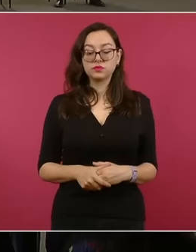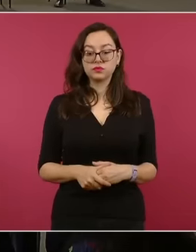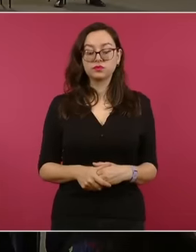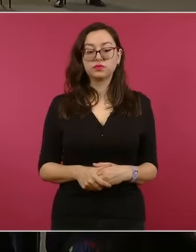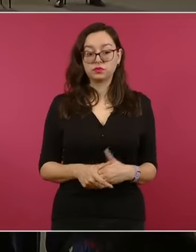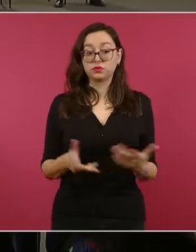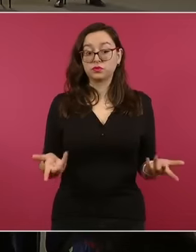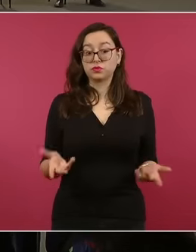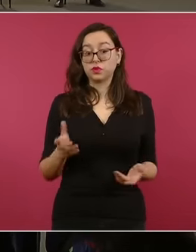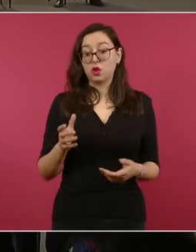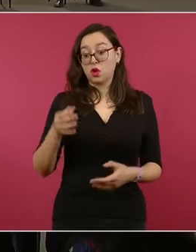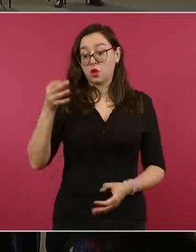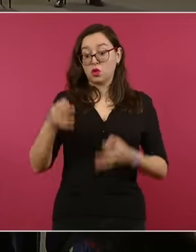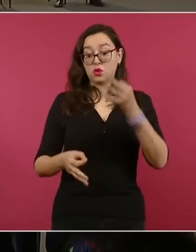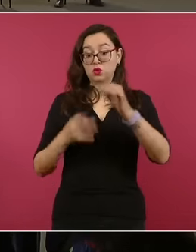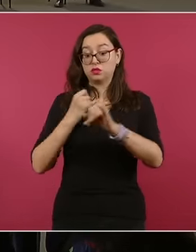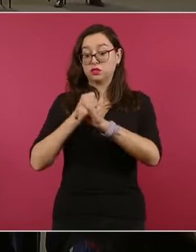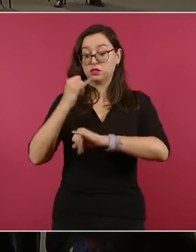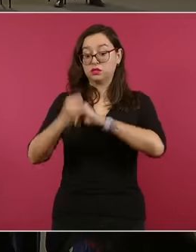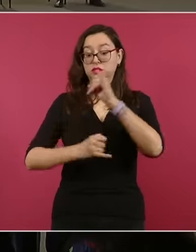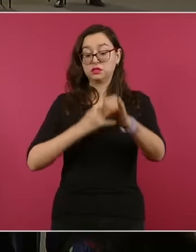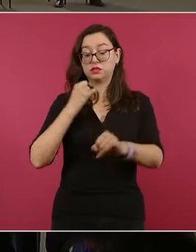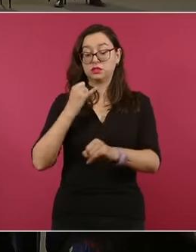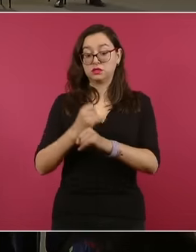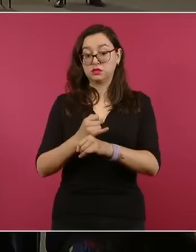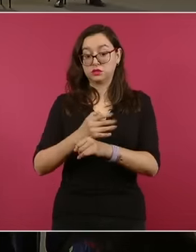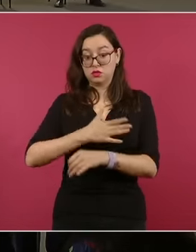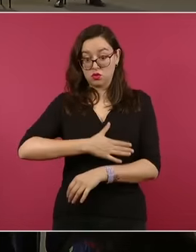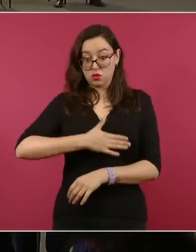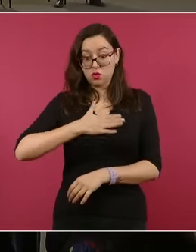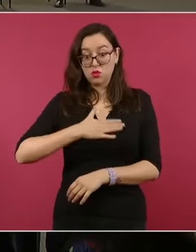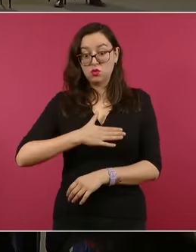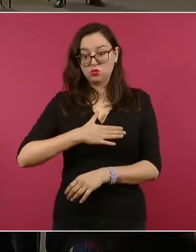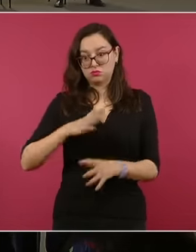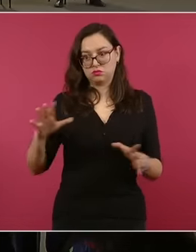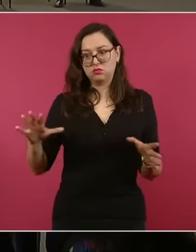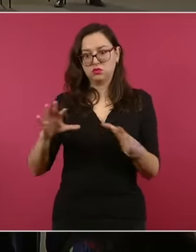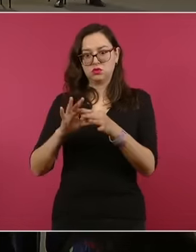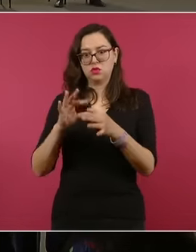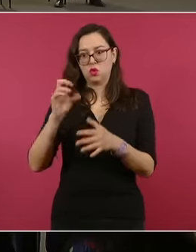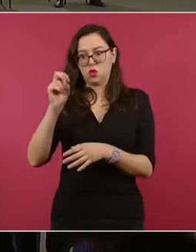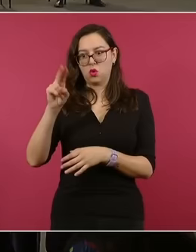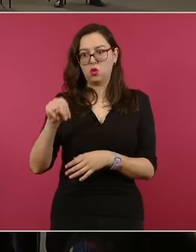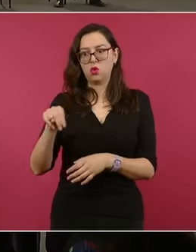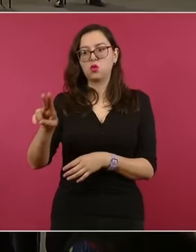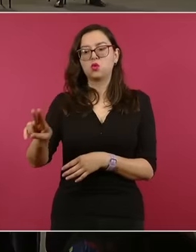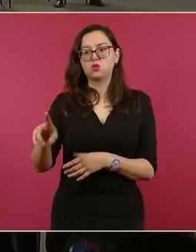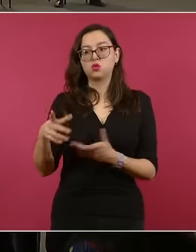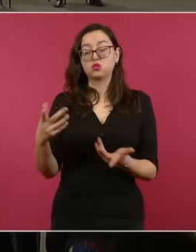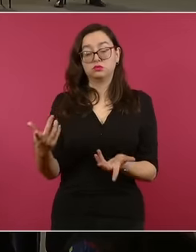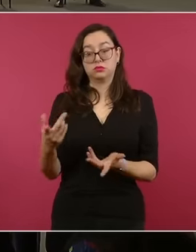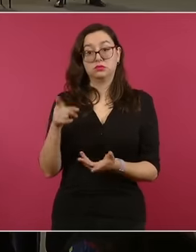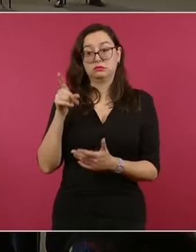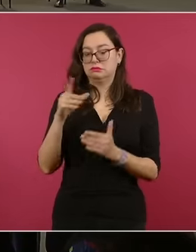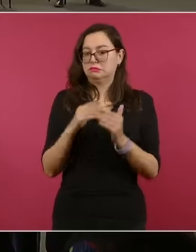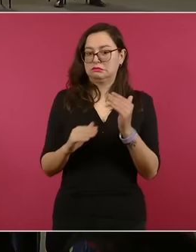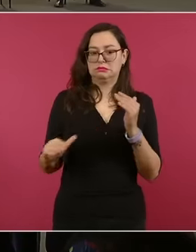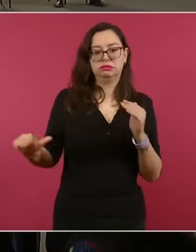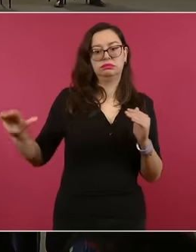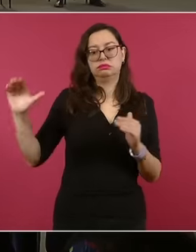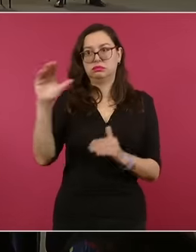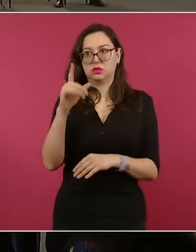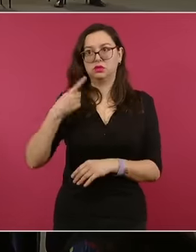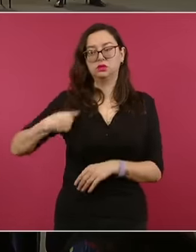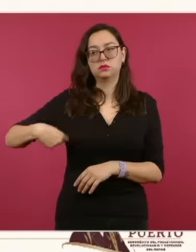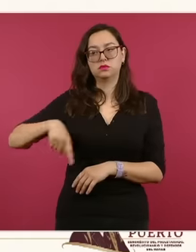recurriendo a la Corte más alta de las Naciones Unidas, constituida para resolver casos entre los países y en este